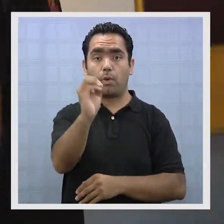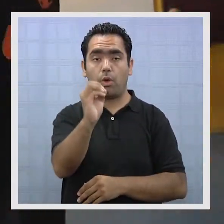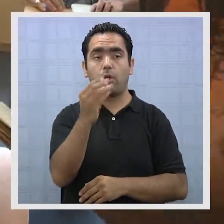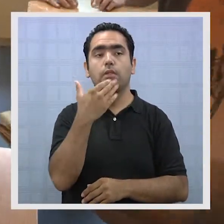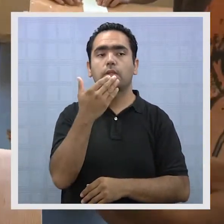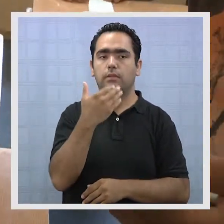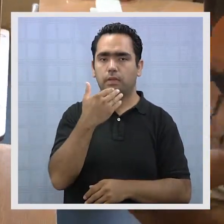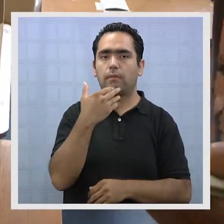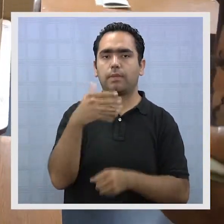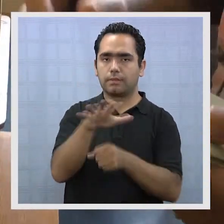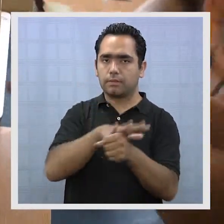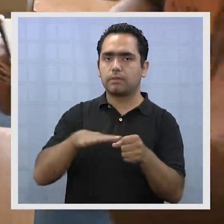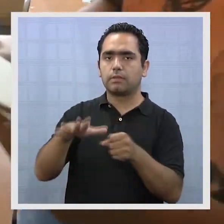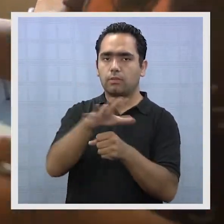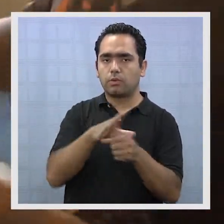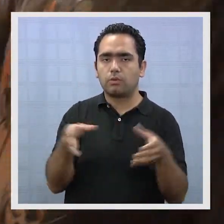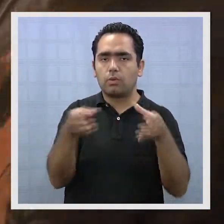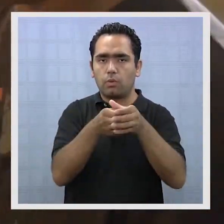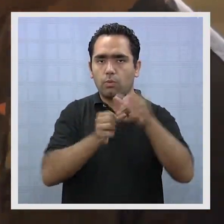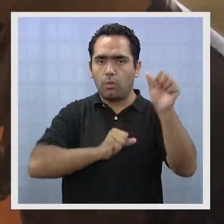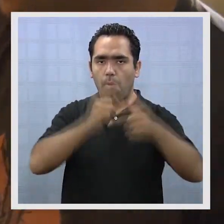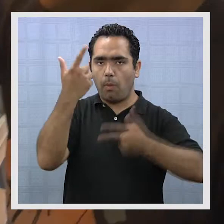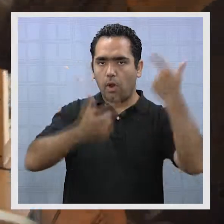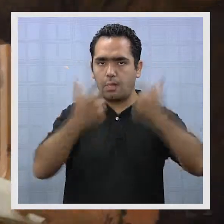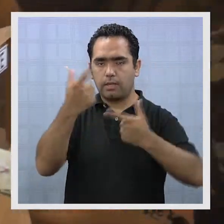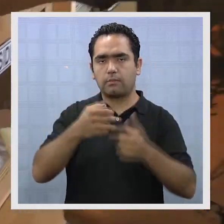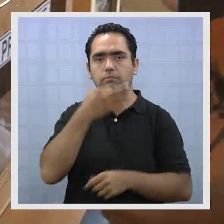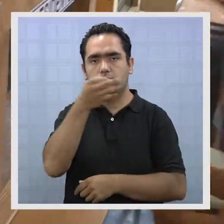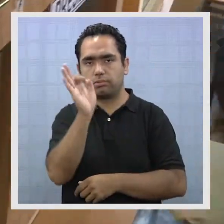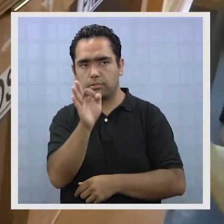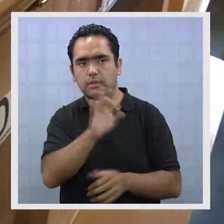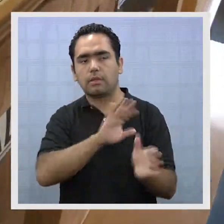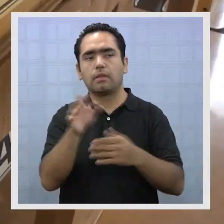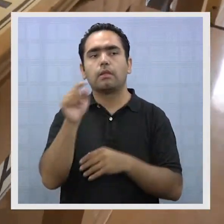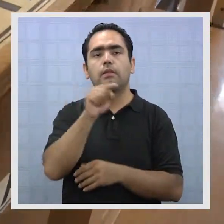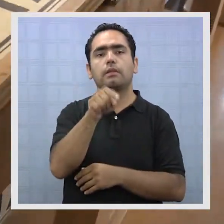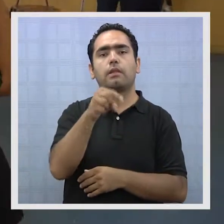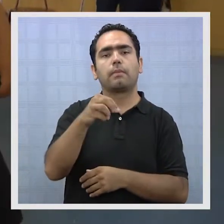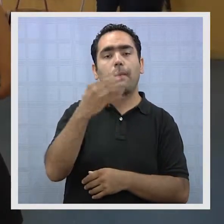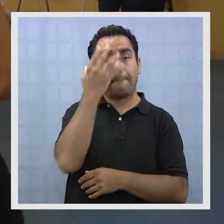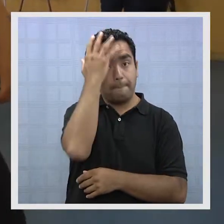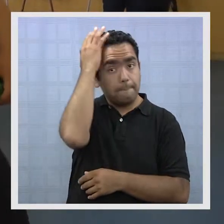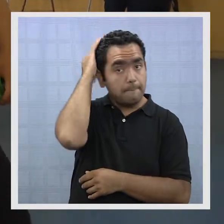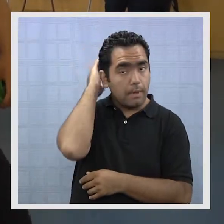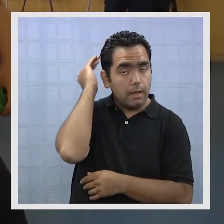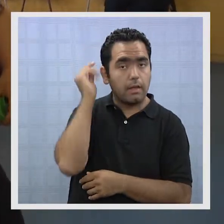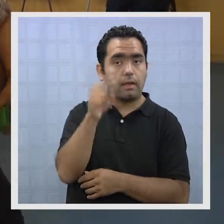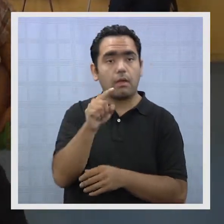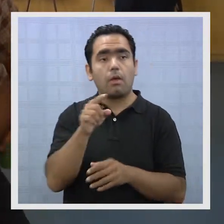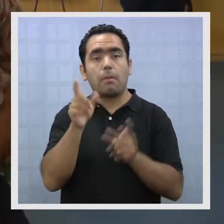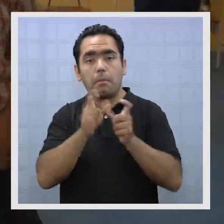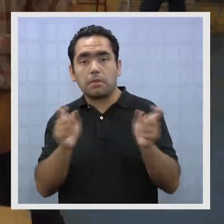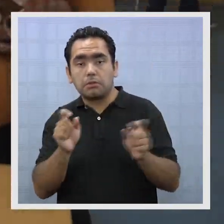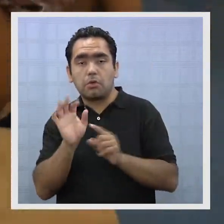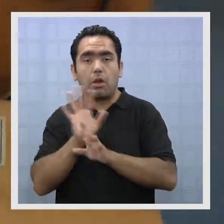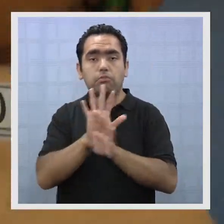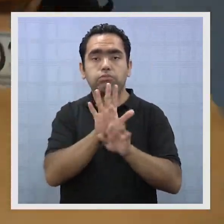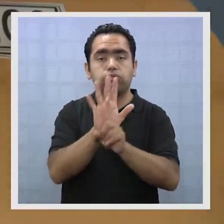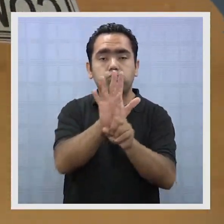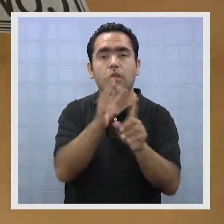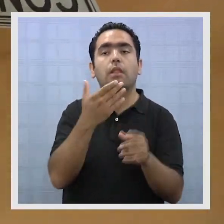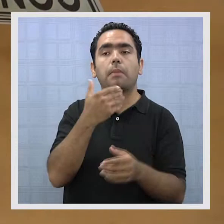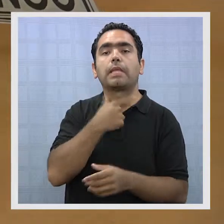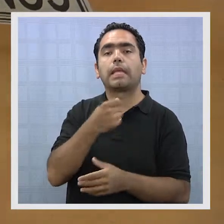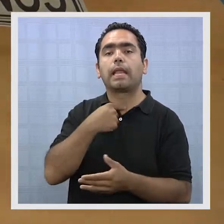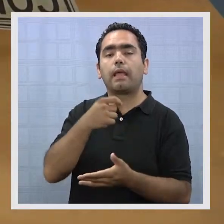situación de su partido. A la espera de los resultados del CERVEL, los seguidores de MEO están dispuestos a volver a recoger firmas si es